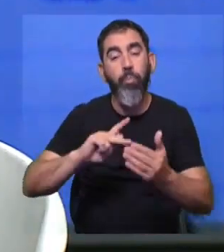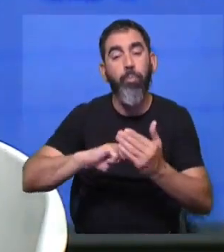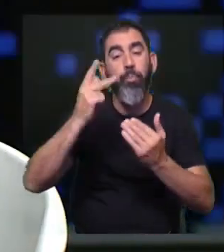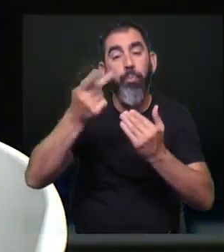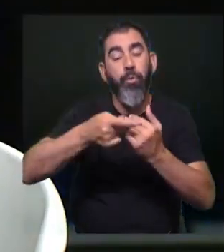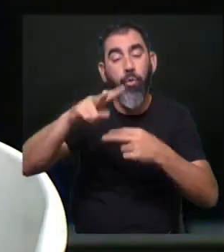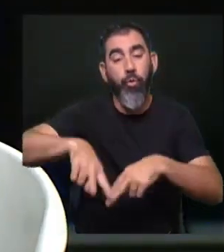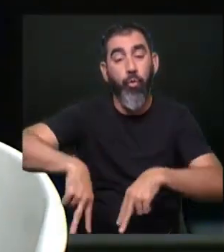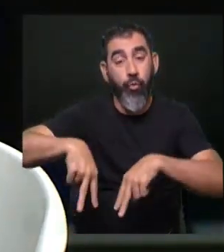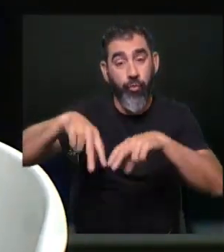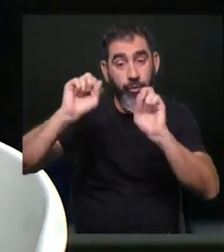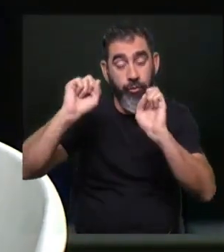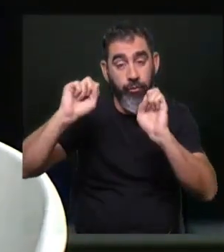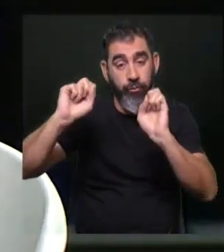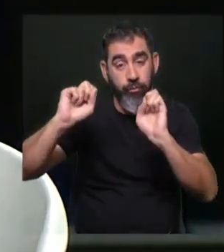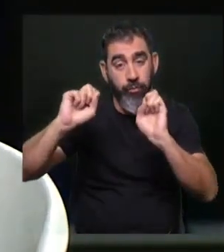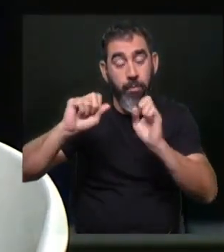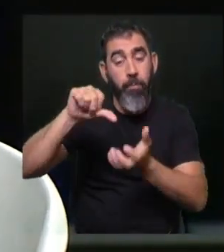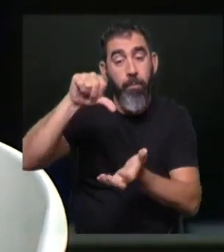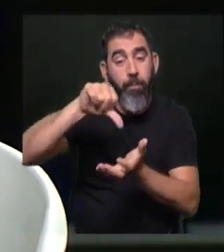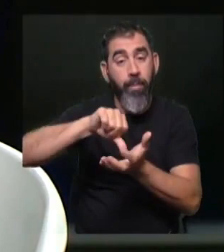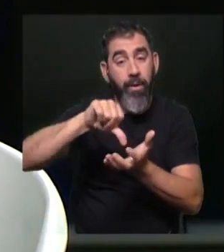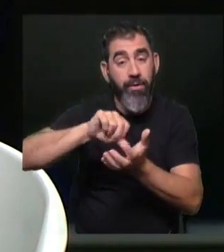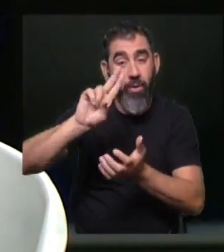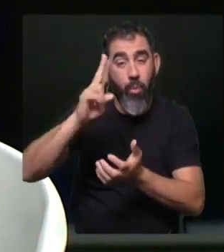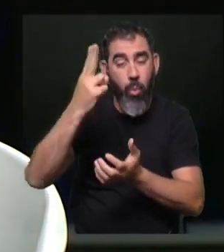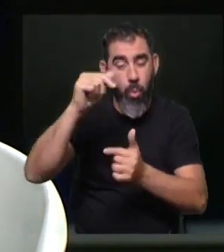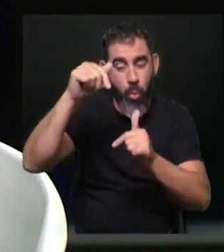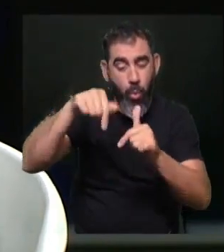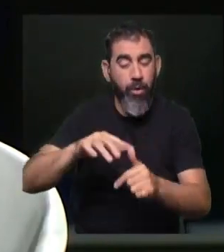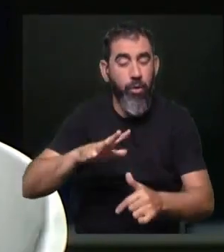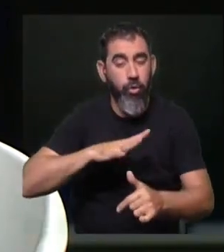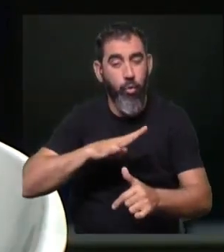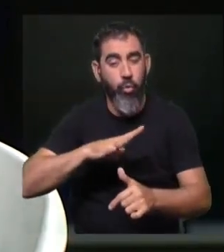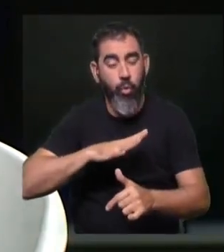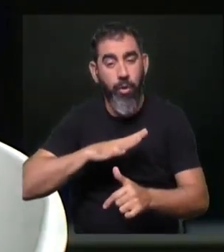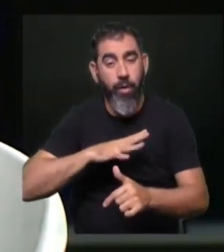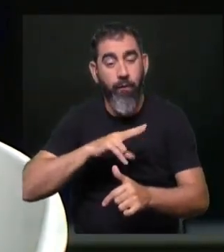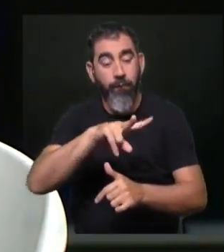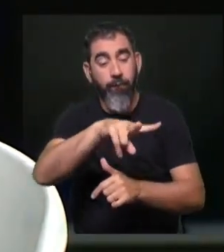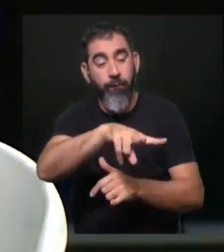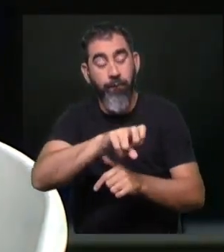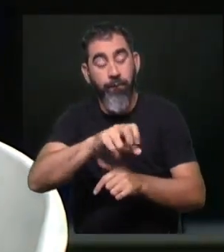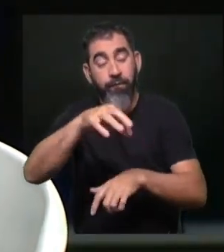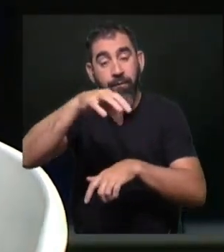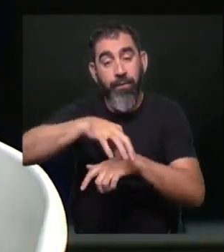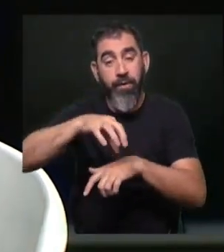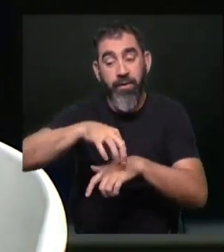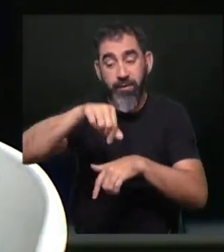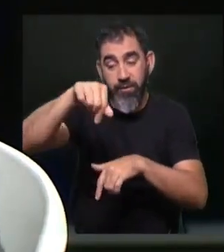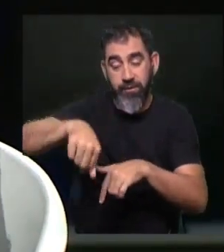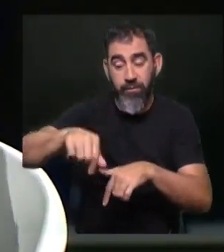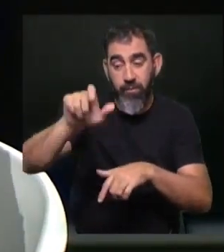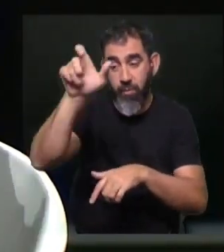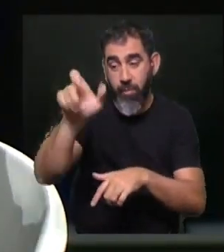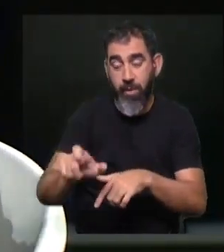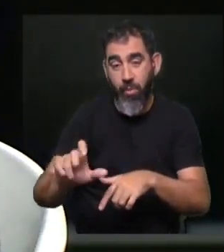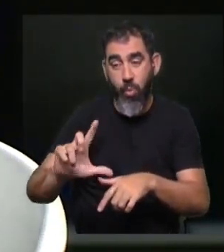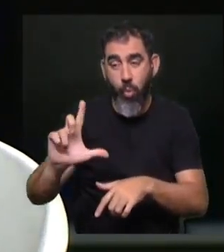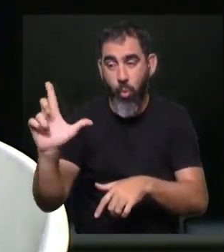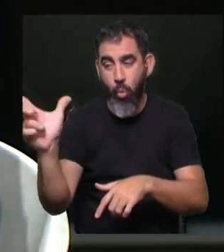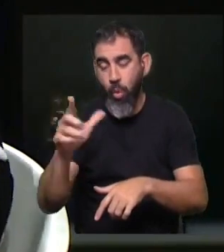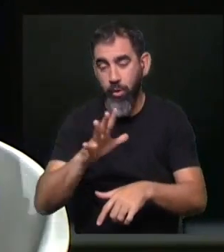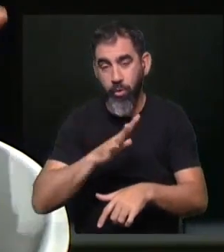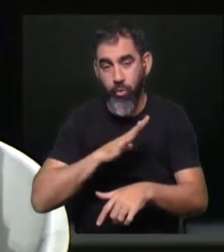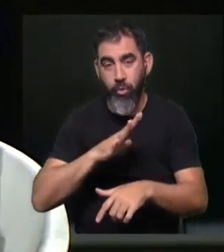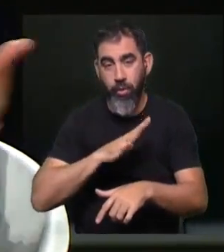investigación en el cual, para países como el nuestro, donde todavía la figura del físico médico clínico en el ámbito de imagenología no está tan